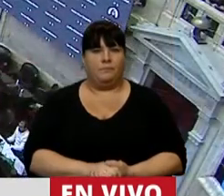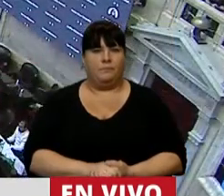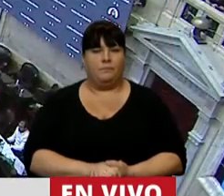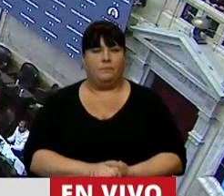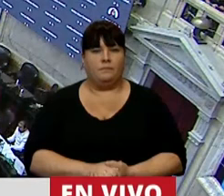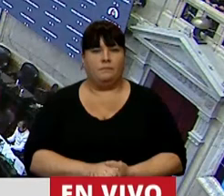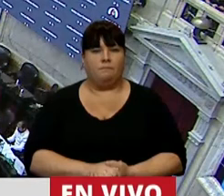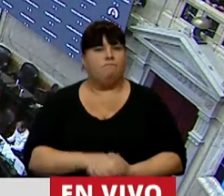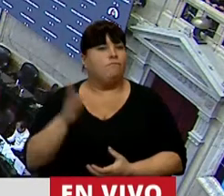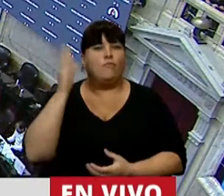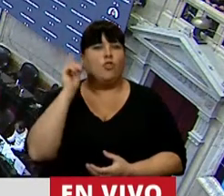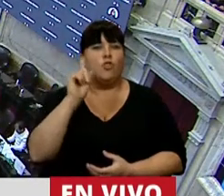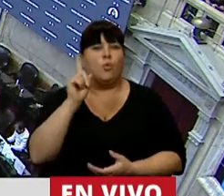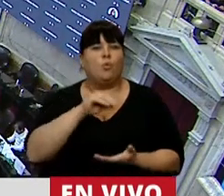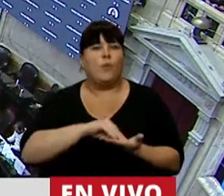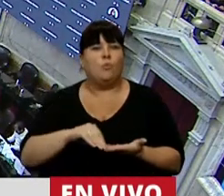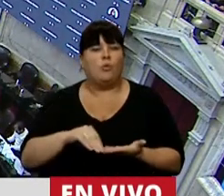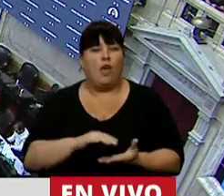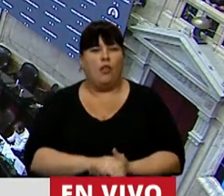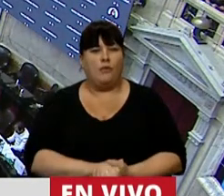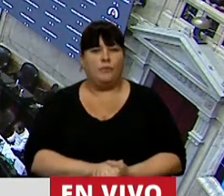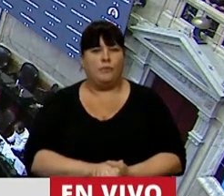No se le está escuchando, diputado.